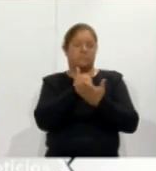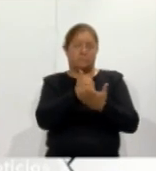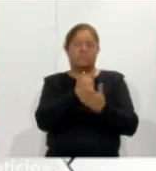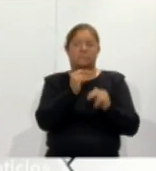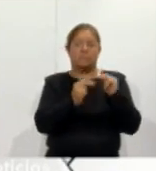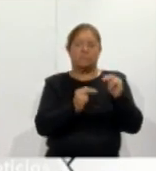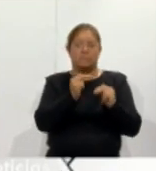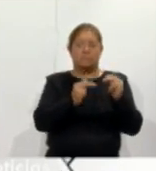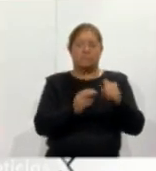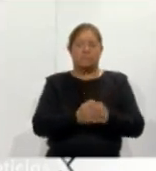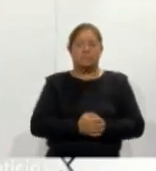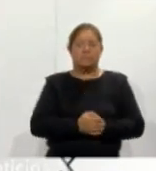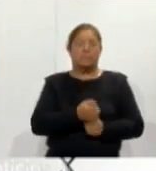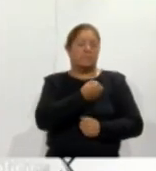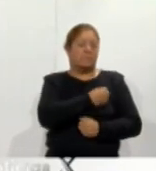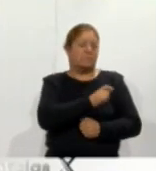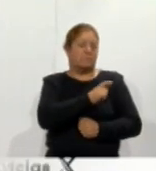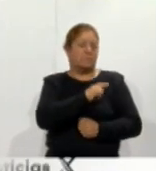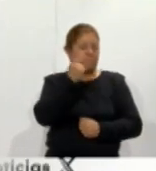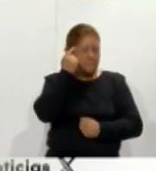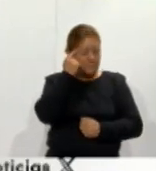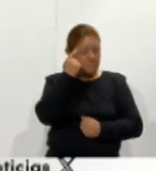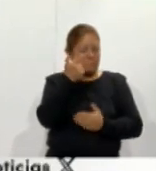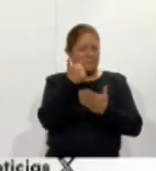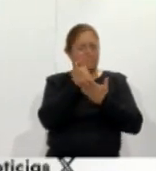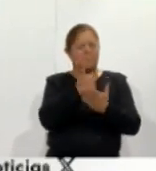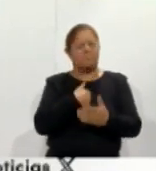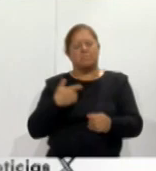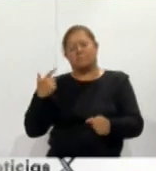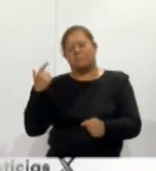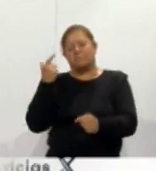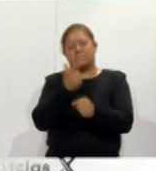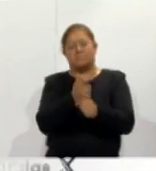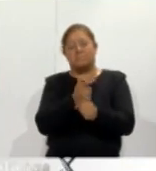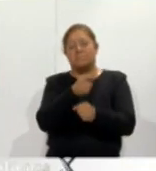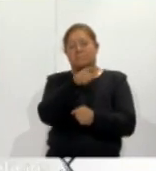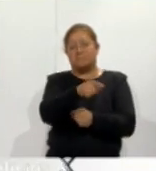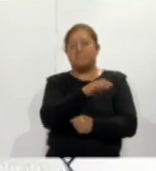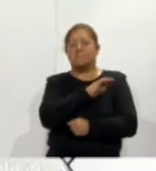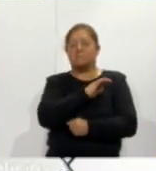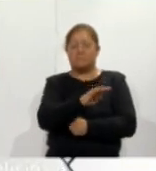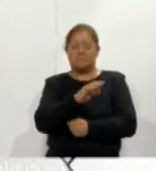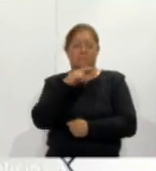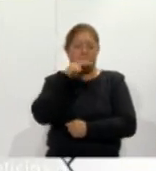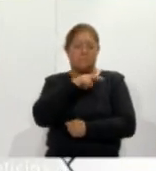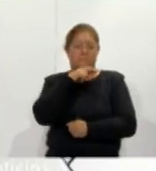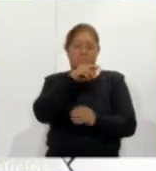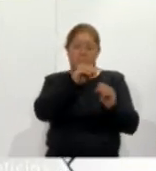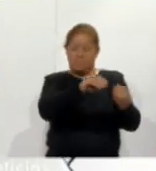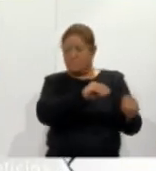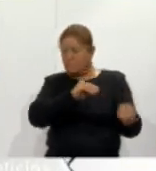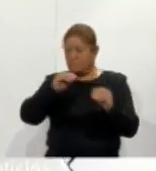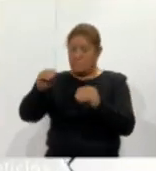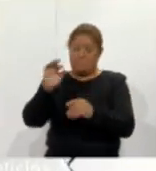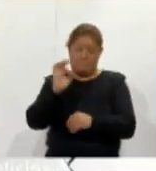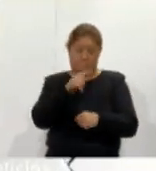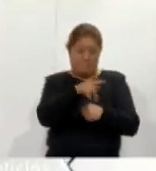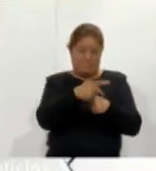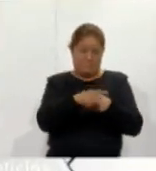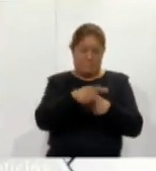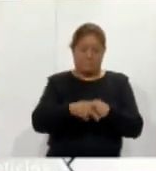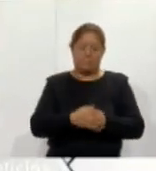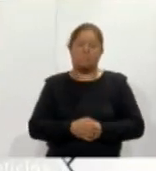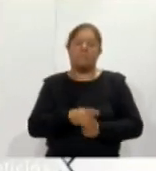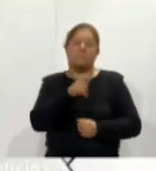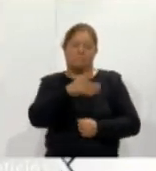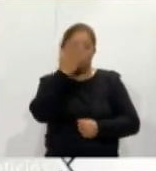ayuda en salud mental esta ayuda se basa en la detección oportuna para poder actuar a tiempo ante cualquier situación de riesgo sabe